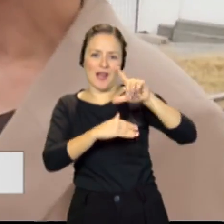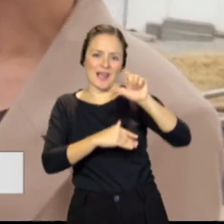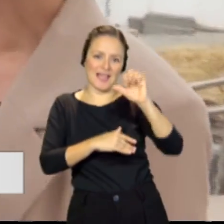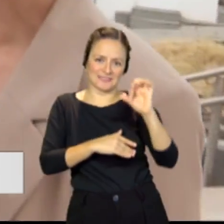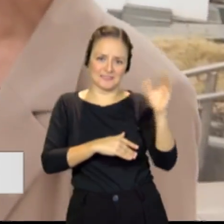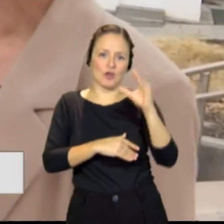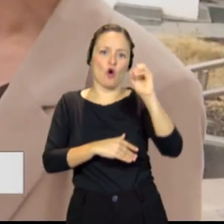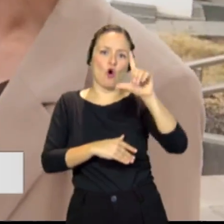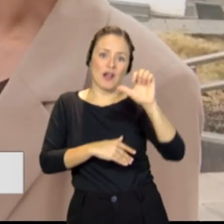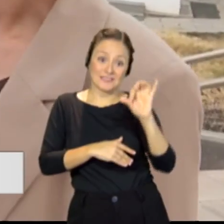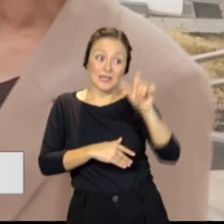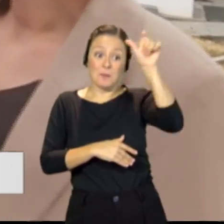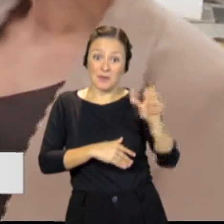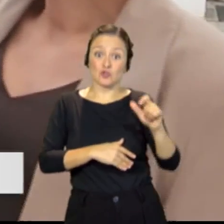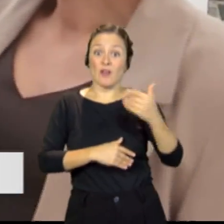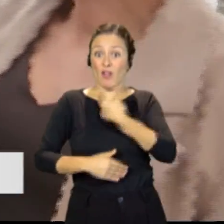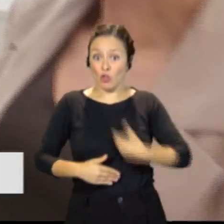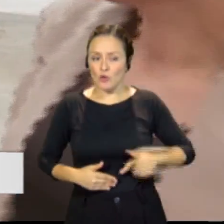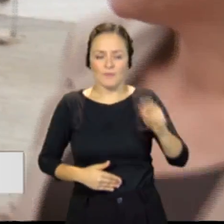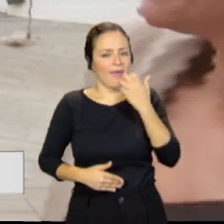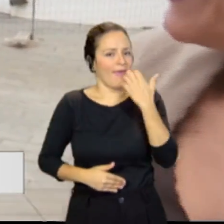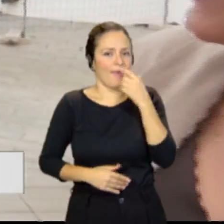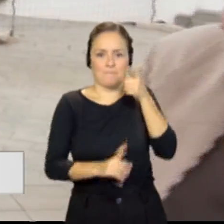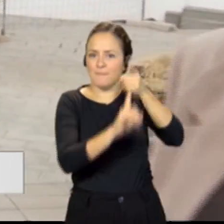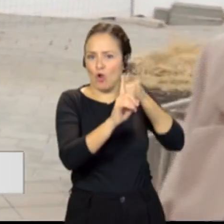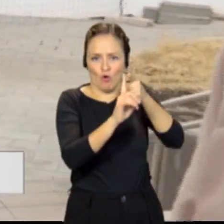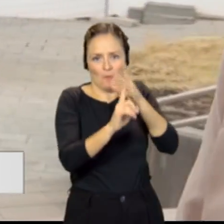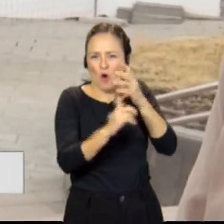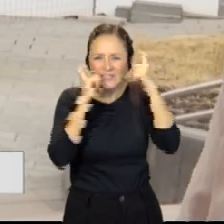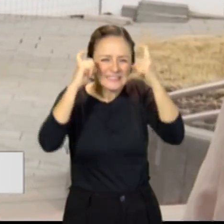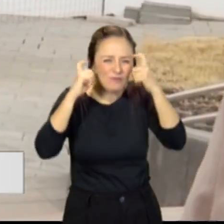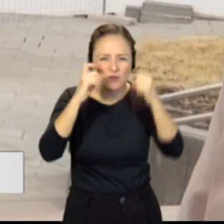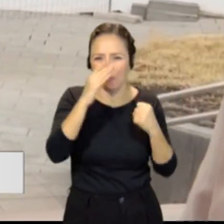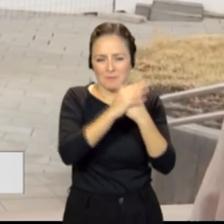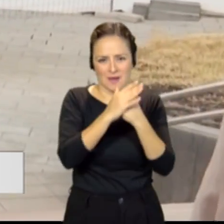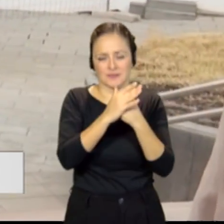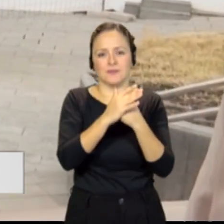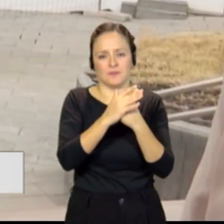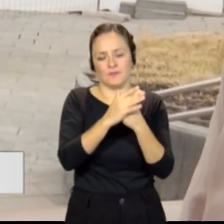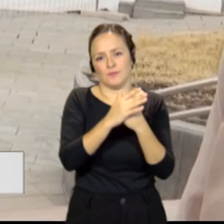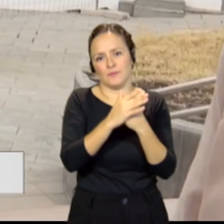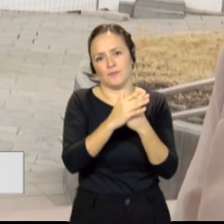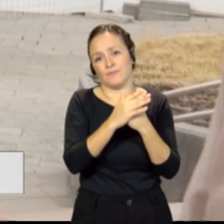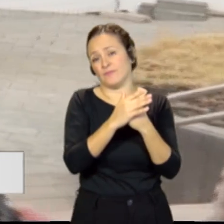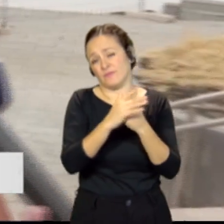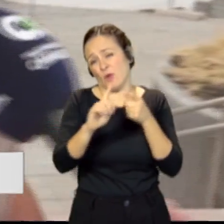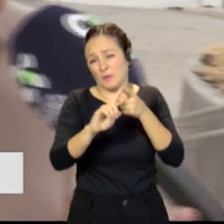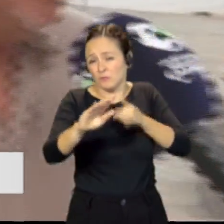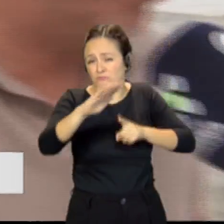es un ejemplo de ese esfuerzo siempre para poder progresar.